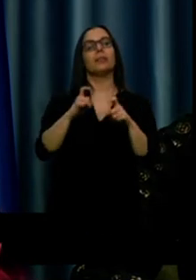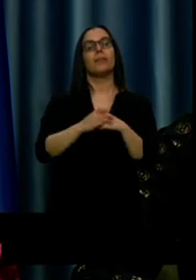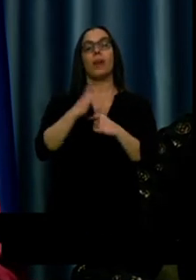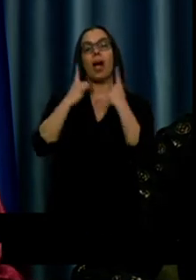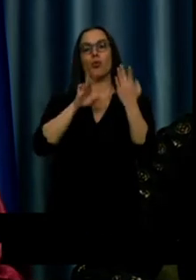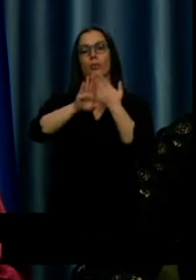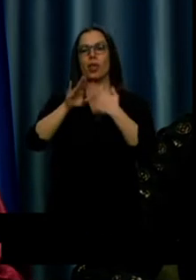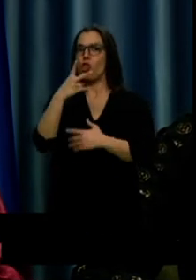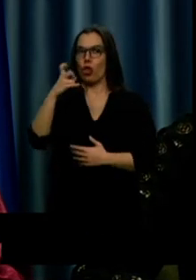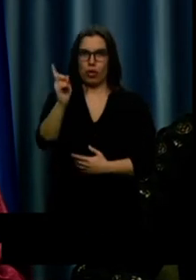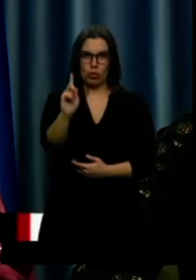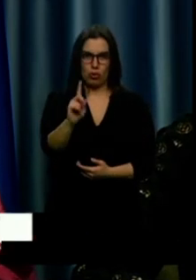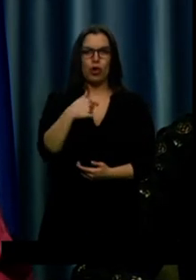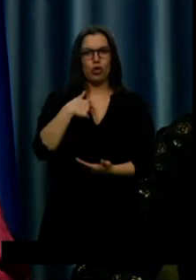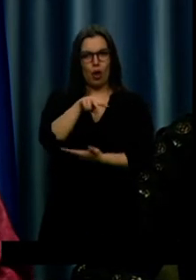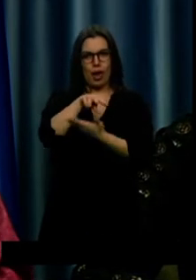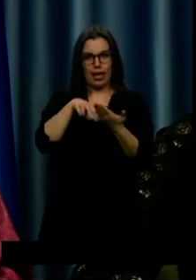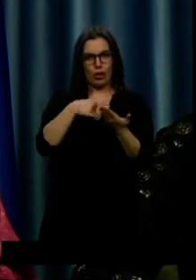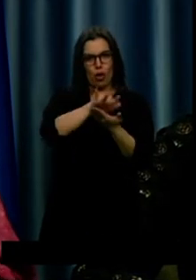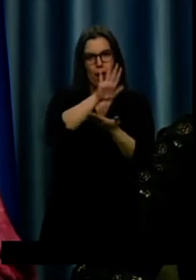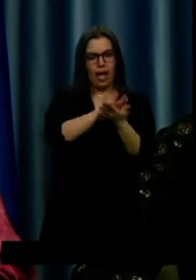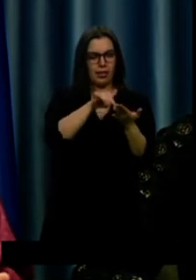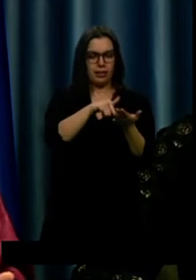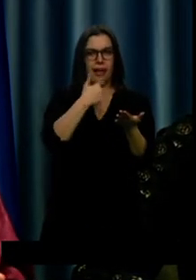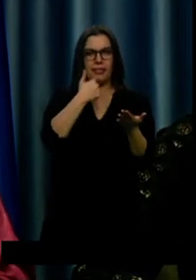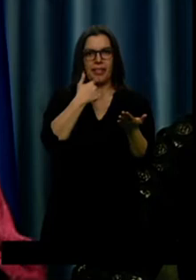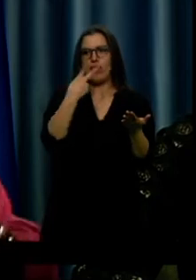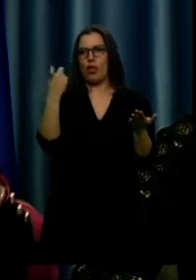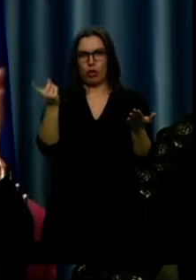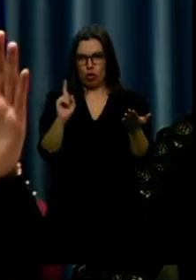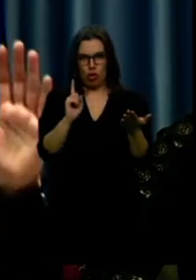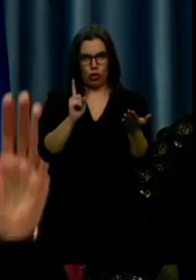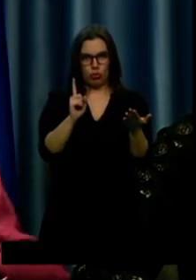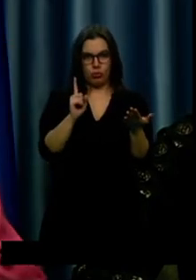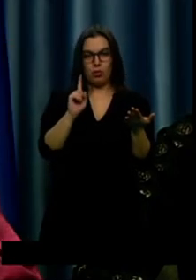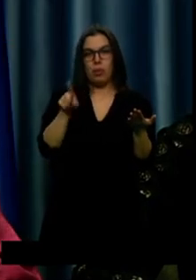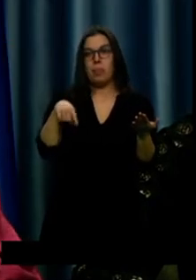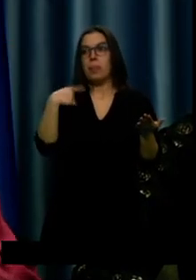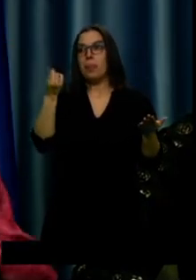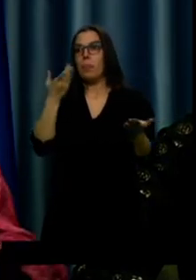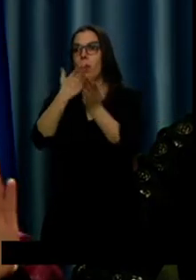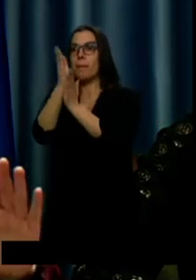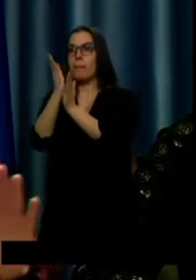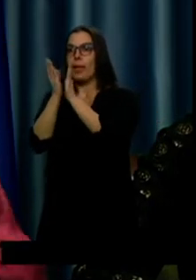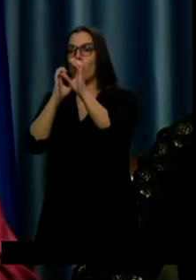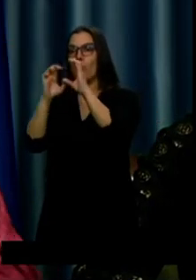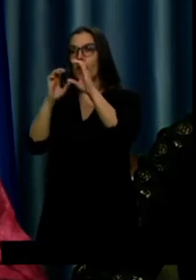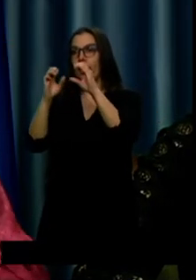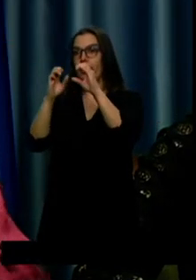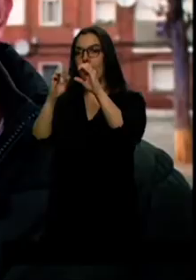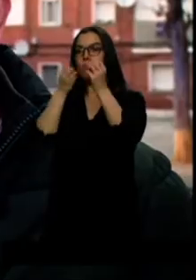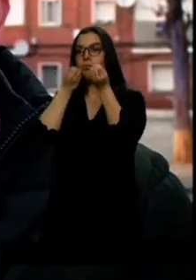Yo he leído ese acta y lo que allí se refleja no tiene nada que ver con lo que se ha puesto en conocimiento a los medios de